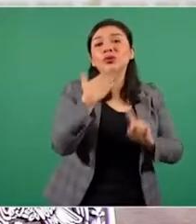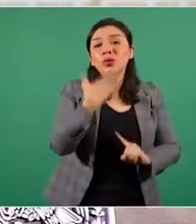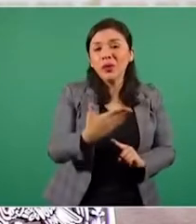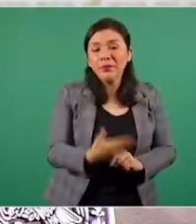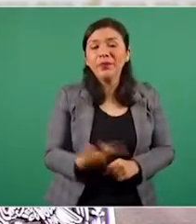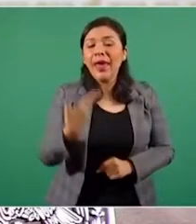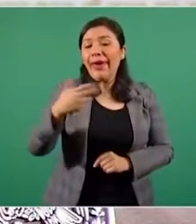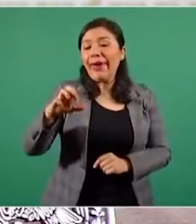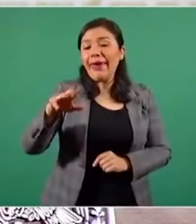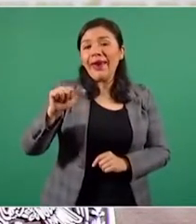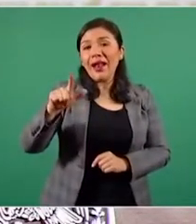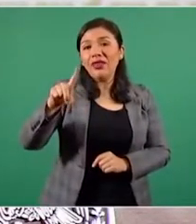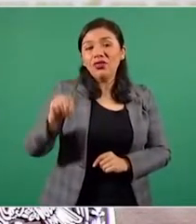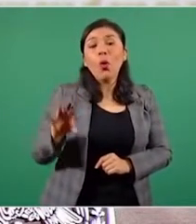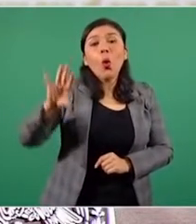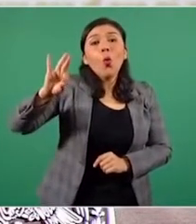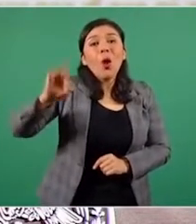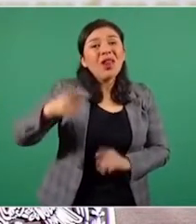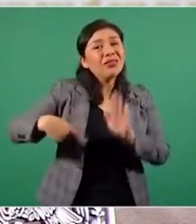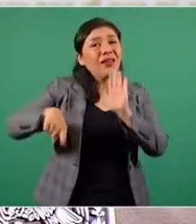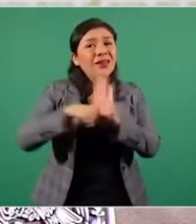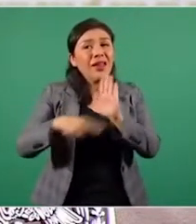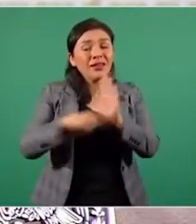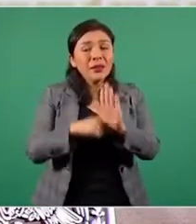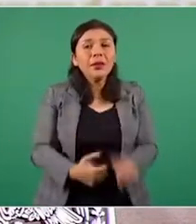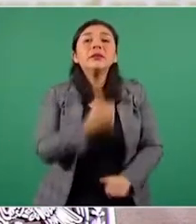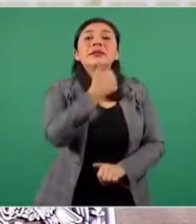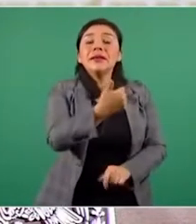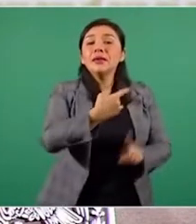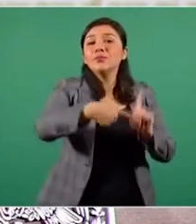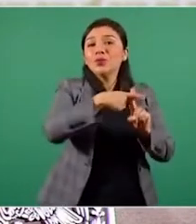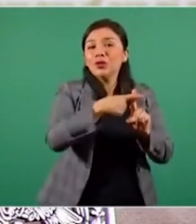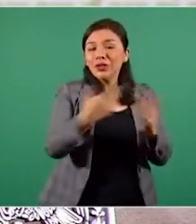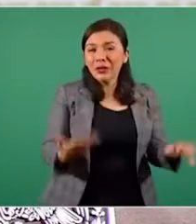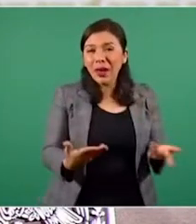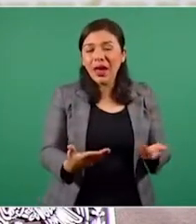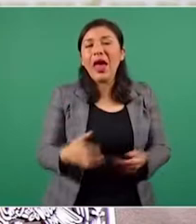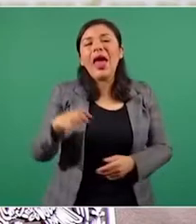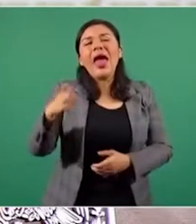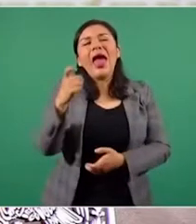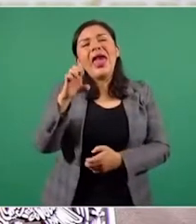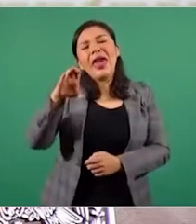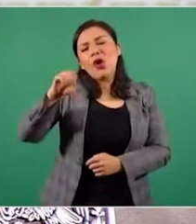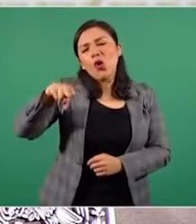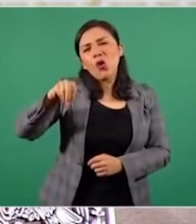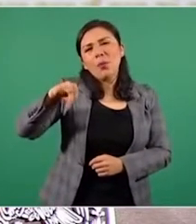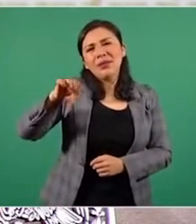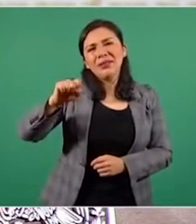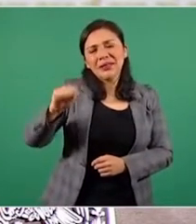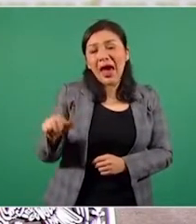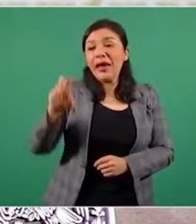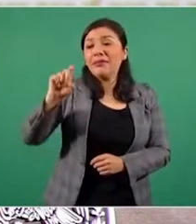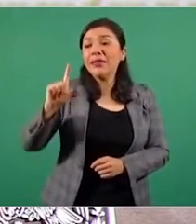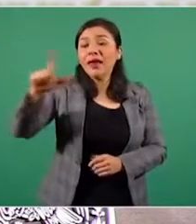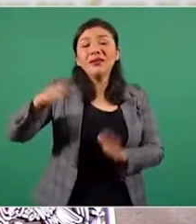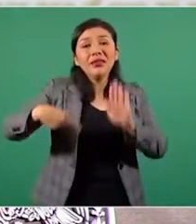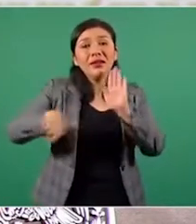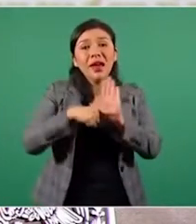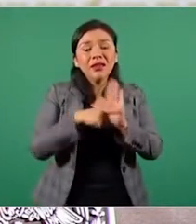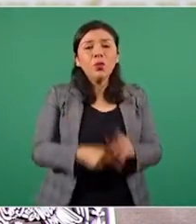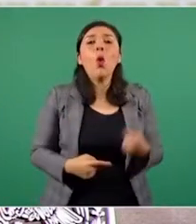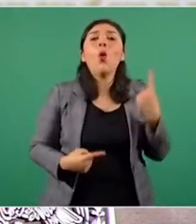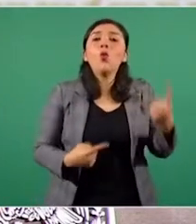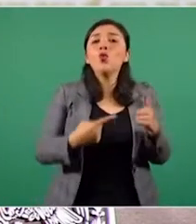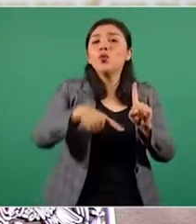El Heraldo, 40 negativas y seis positivas. El Economista, 37 negativas y